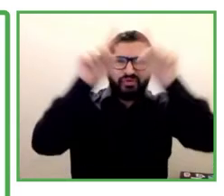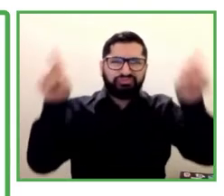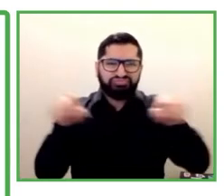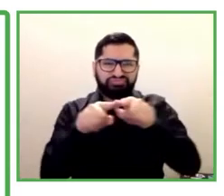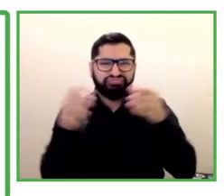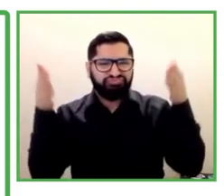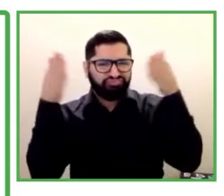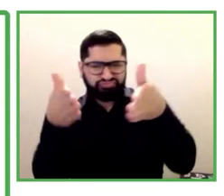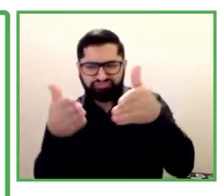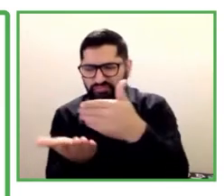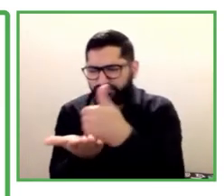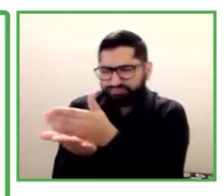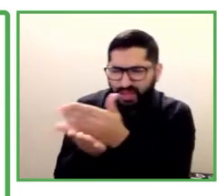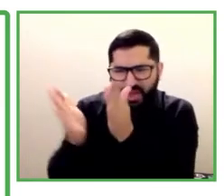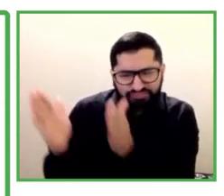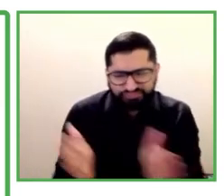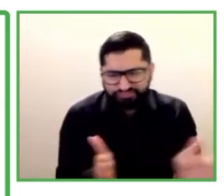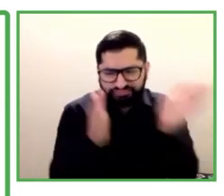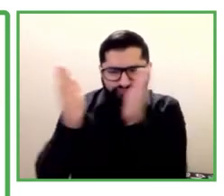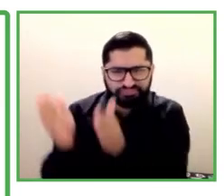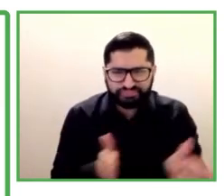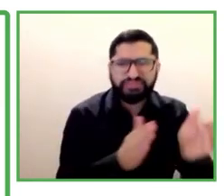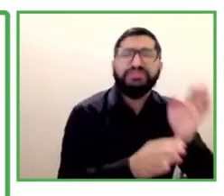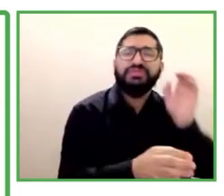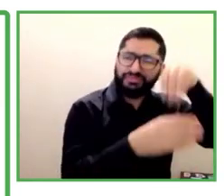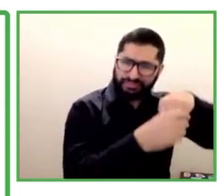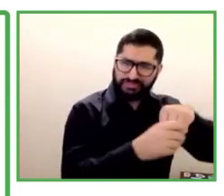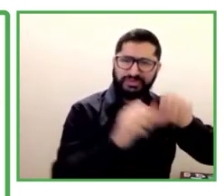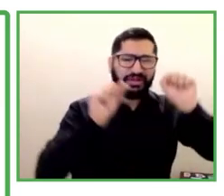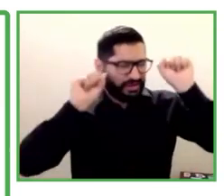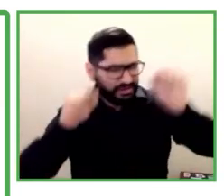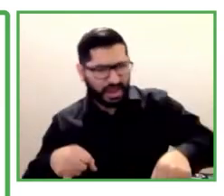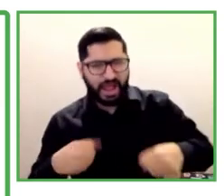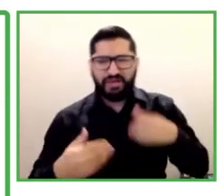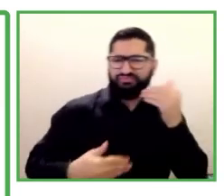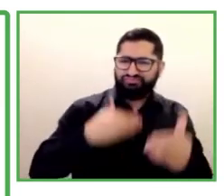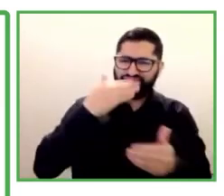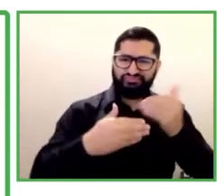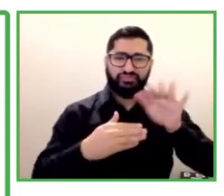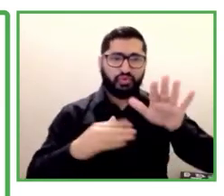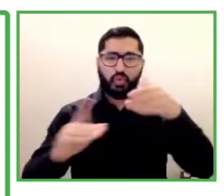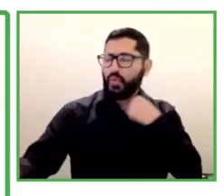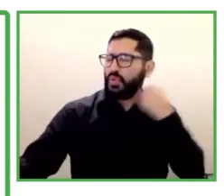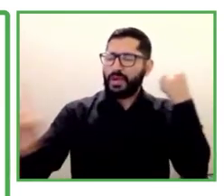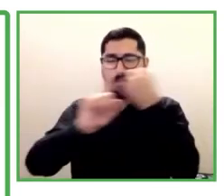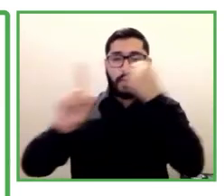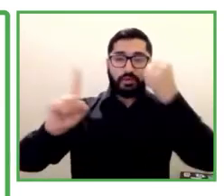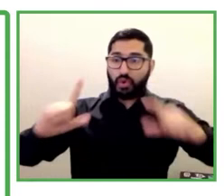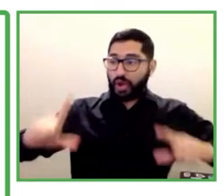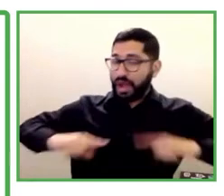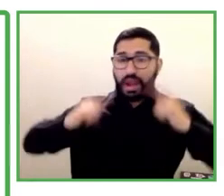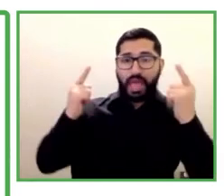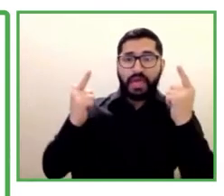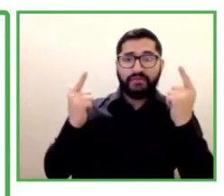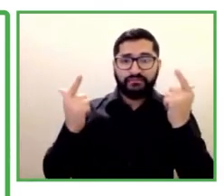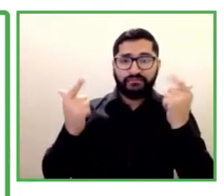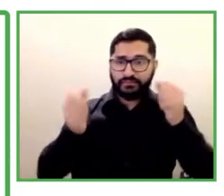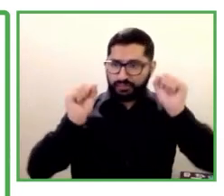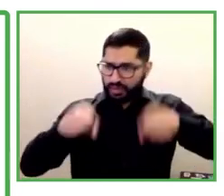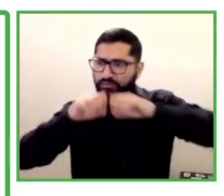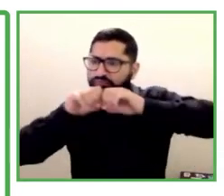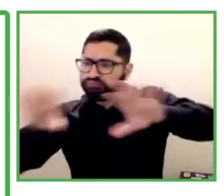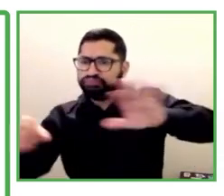Pudimos tener un impacto en las vidas de manera positiva en la era del COVID-19. En este marco, únicamente